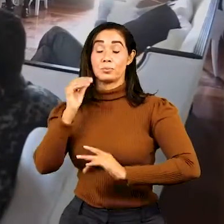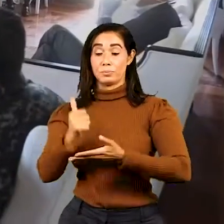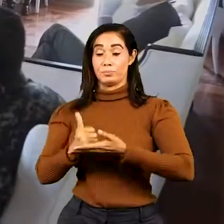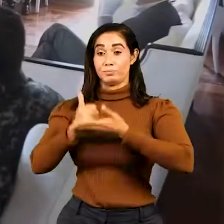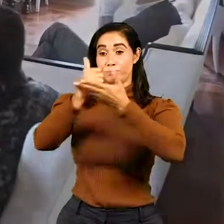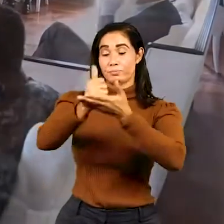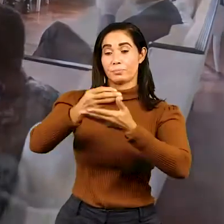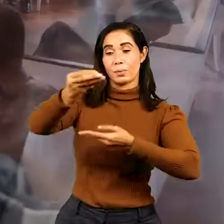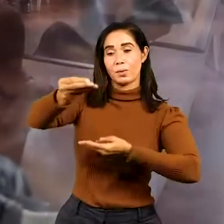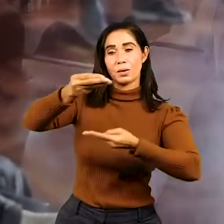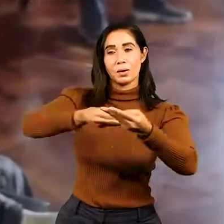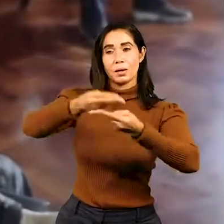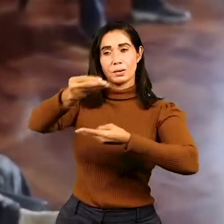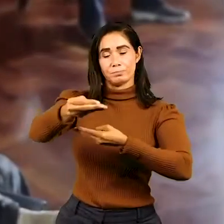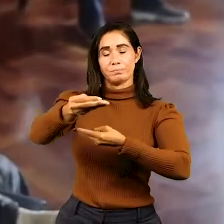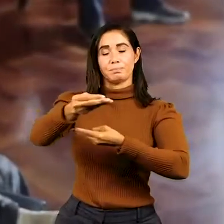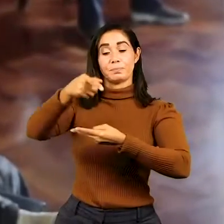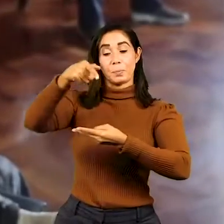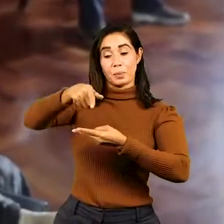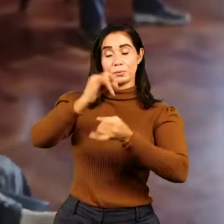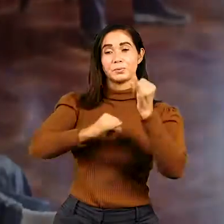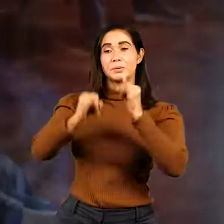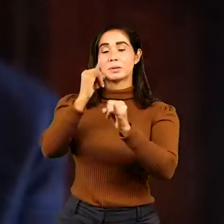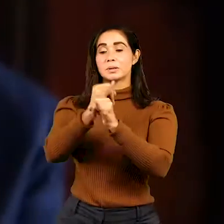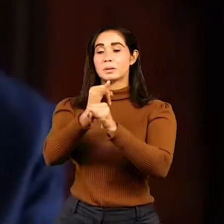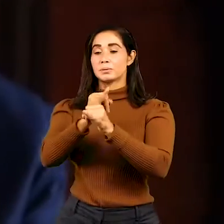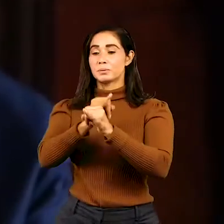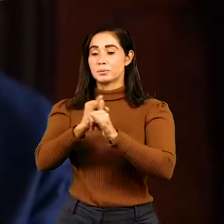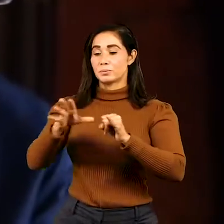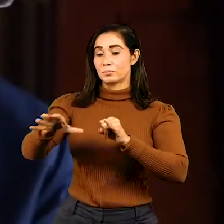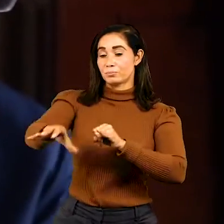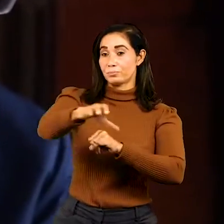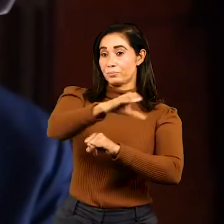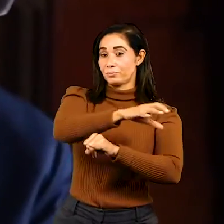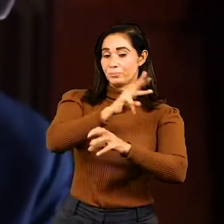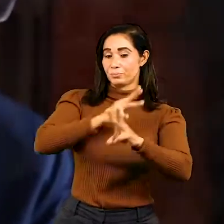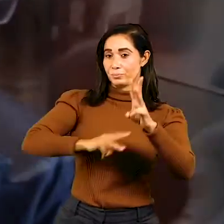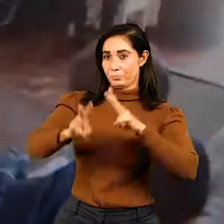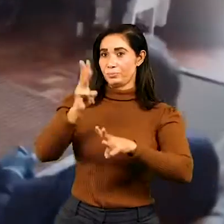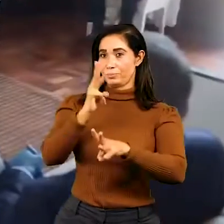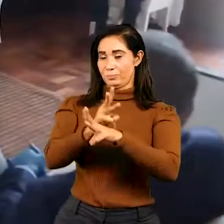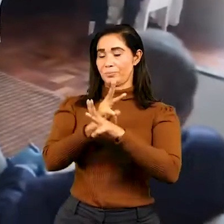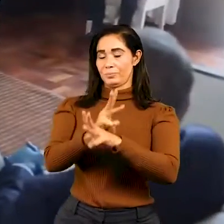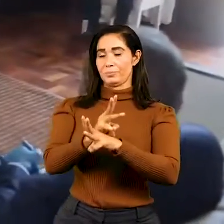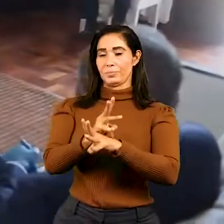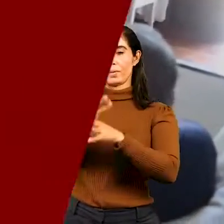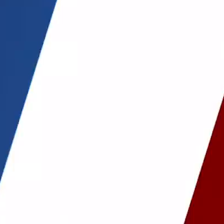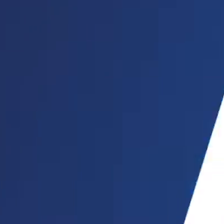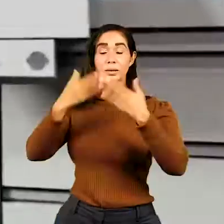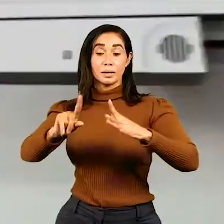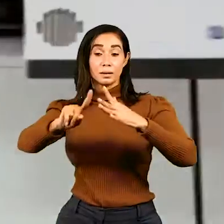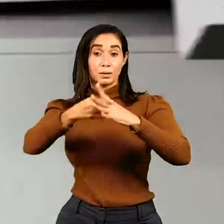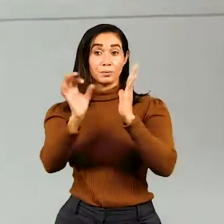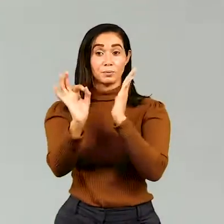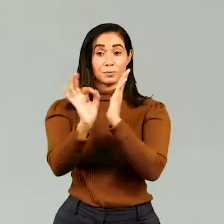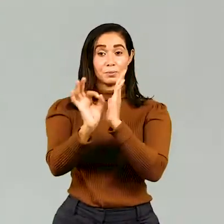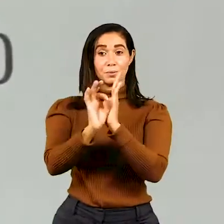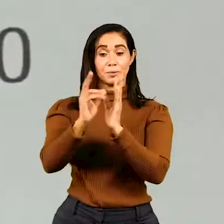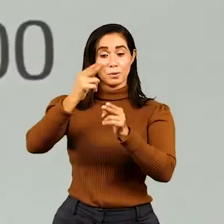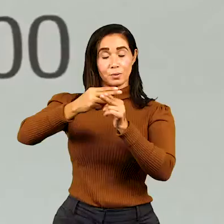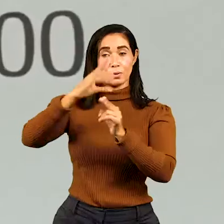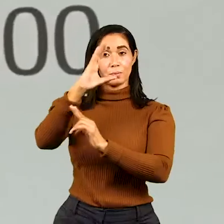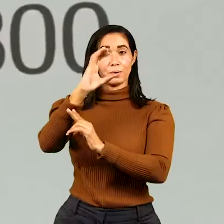que facilitará el intercambio de experiencias con instituciones de renombre mundial. Ya está en